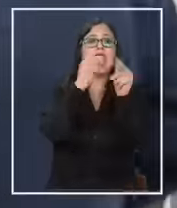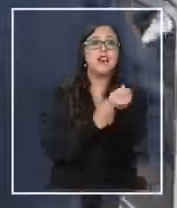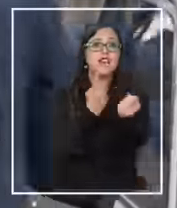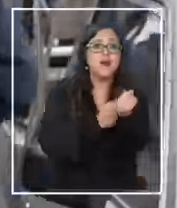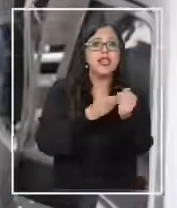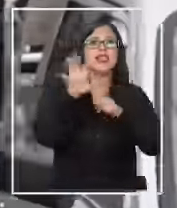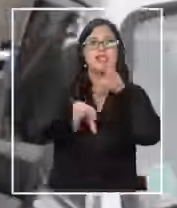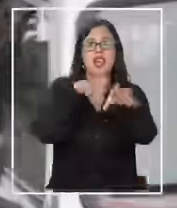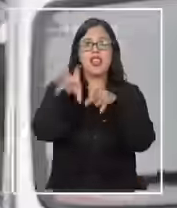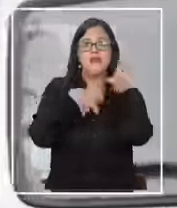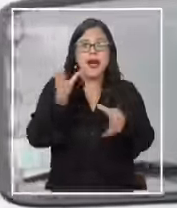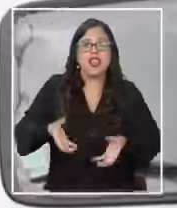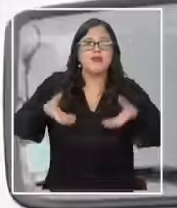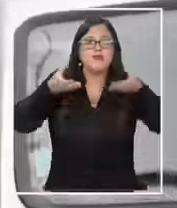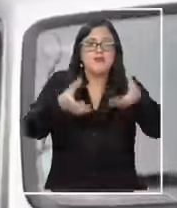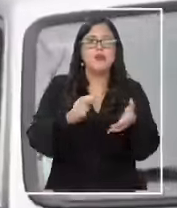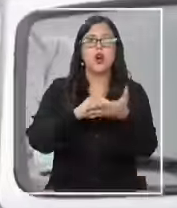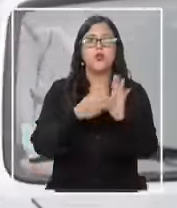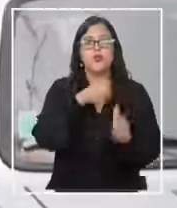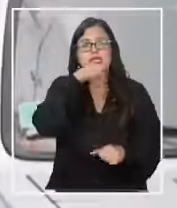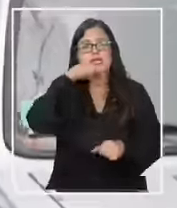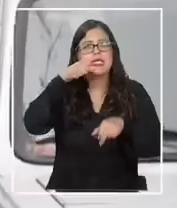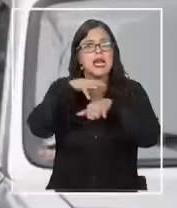nos estaban esperando y que están con este problema de sequía